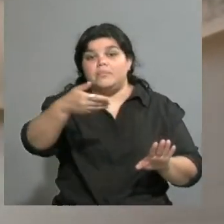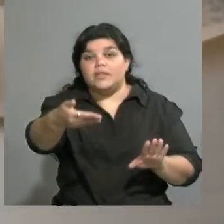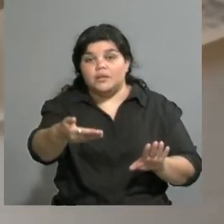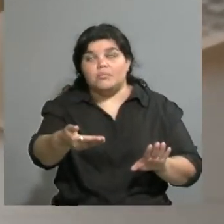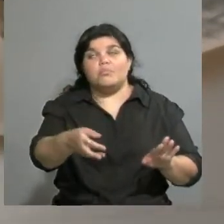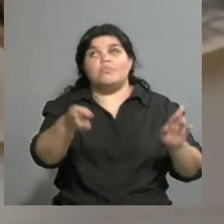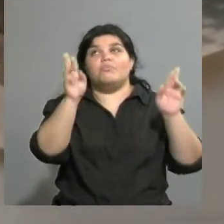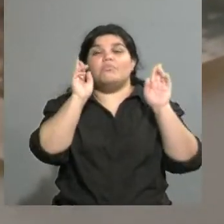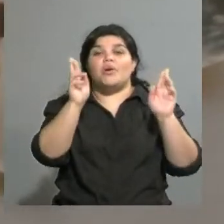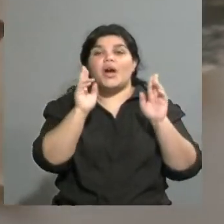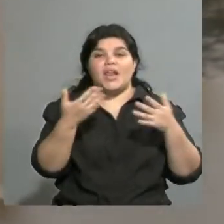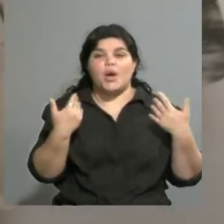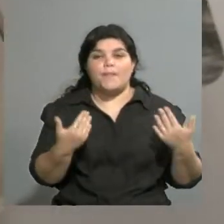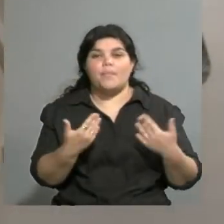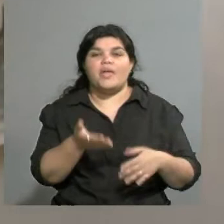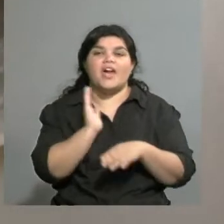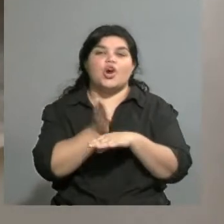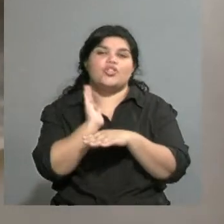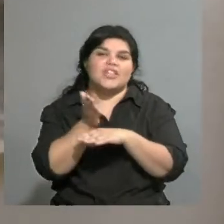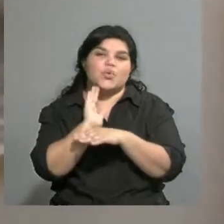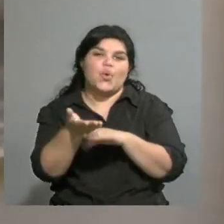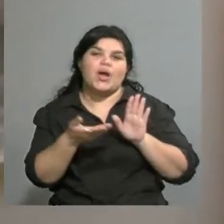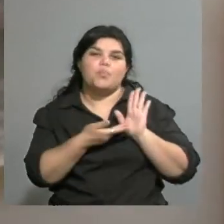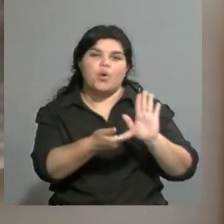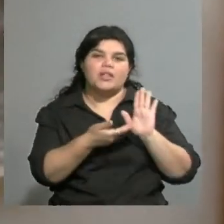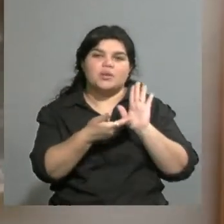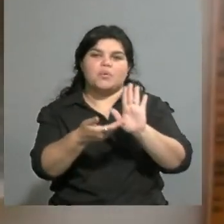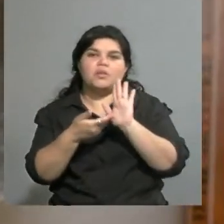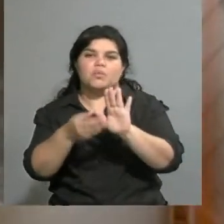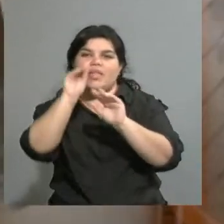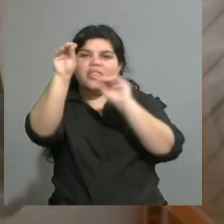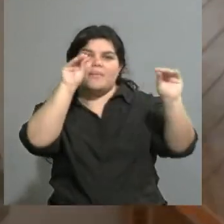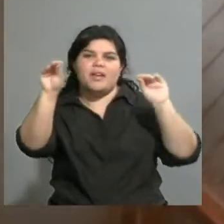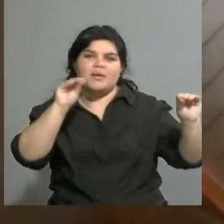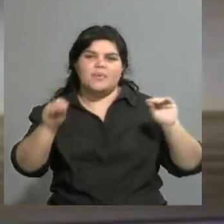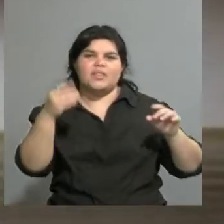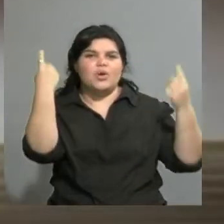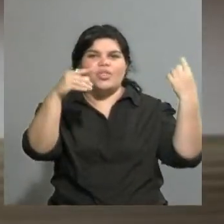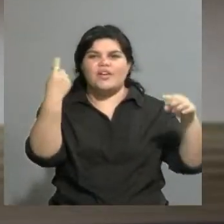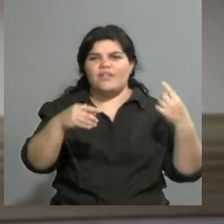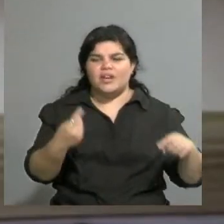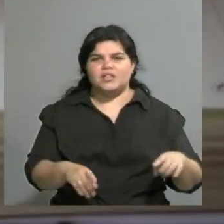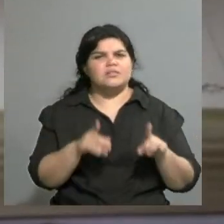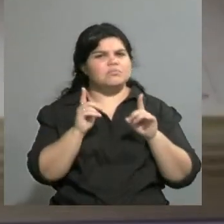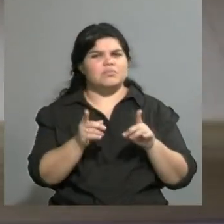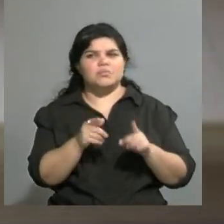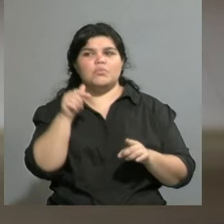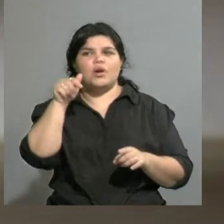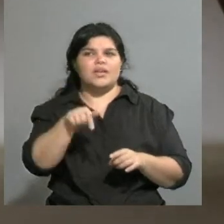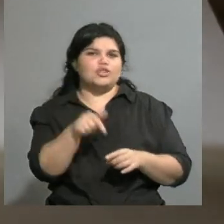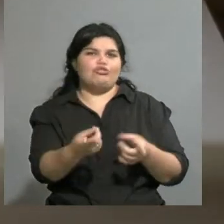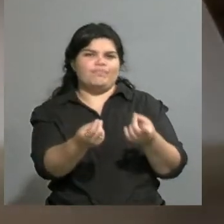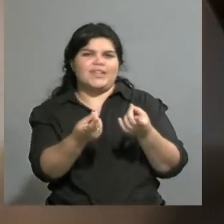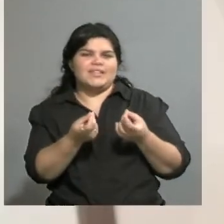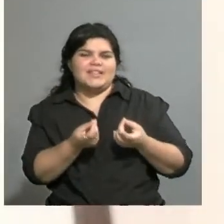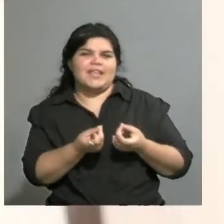tenga larga vida, que podamos hacerlo mucho, es un espectáculo que tiene algunas necesidades técnicas, pero es un espectáculo